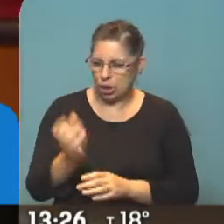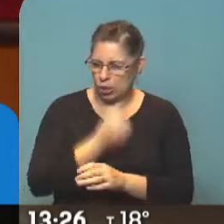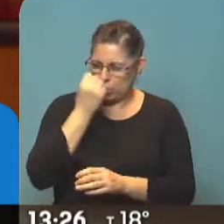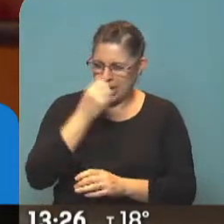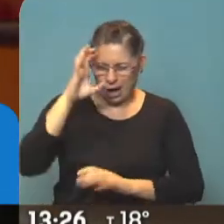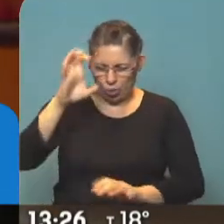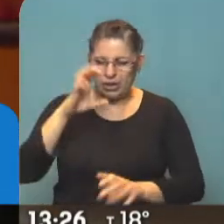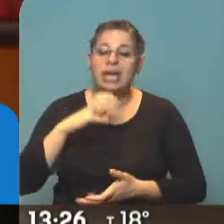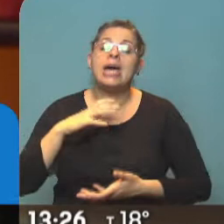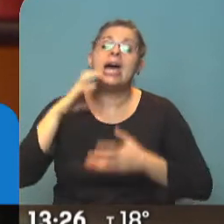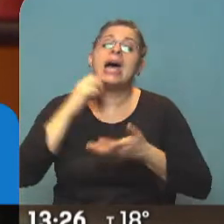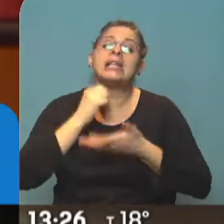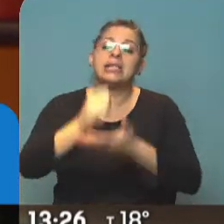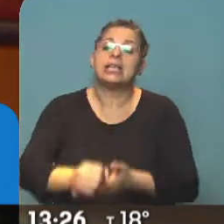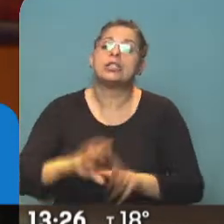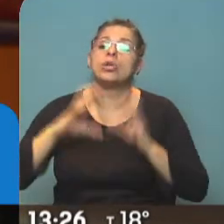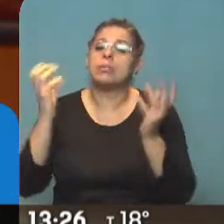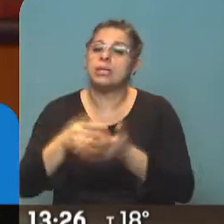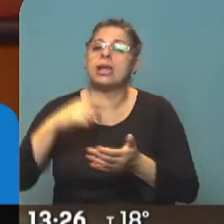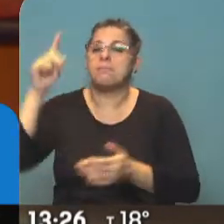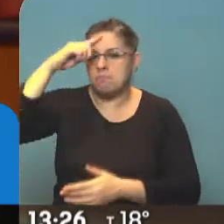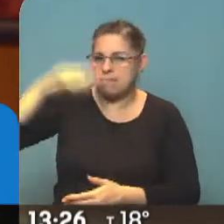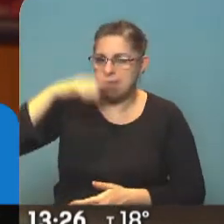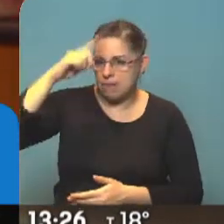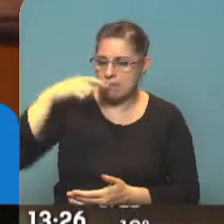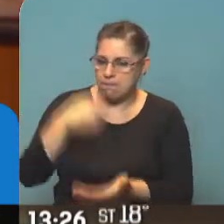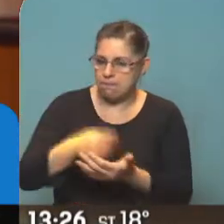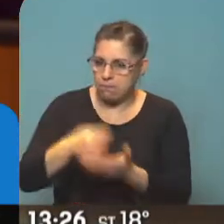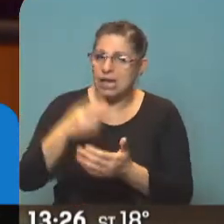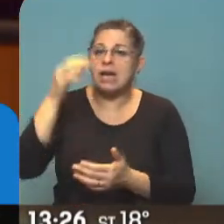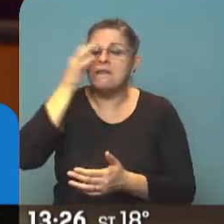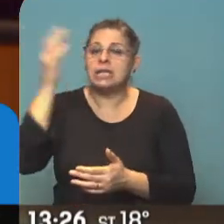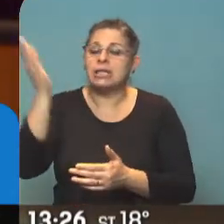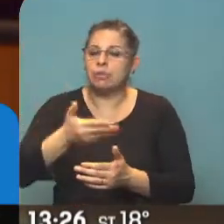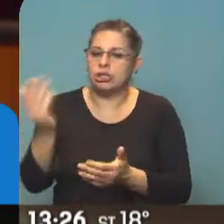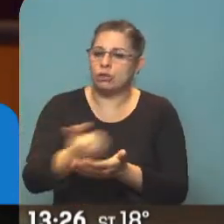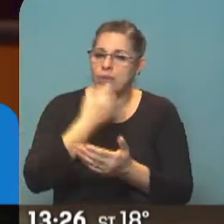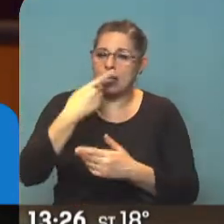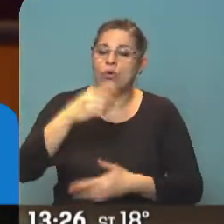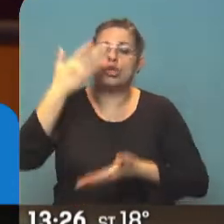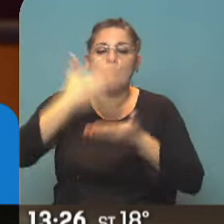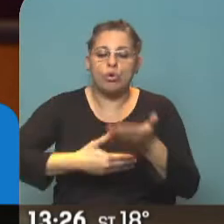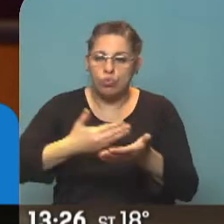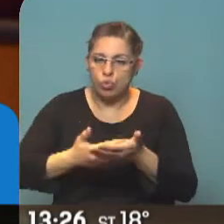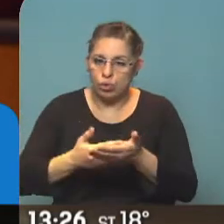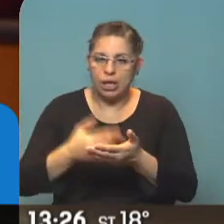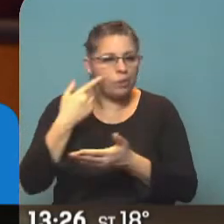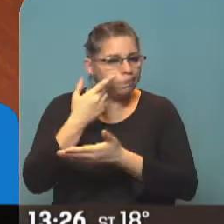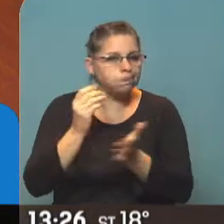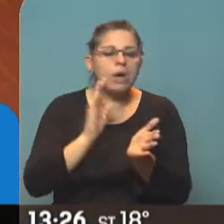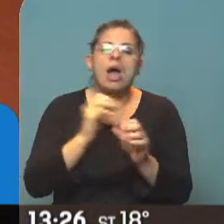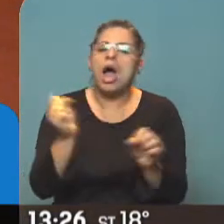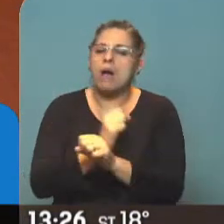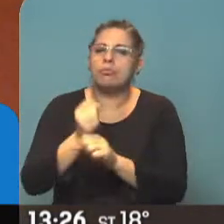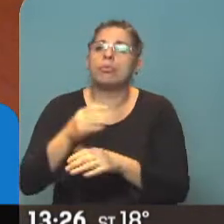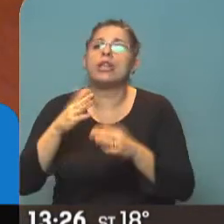que la asignación universal se paga todos los meses, se retiene un 20% y cuando se presenta el formulario que da cuenta de que los chicos